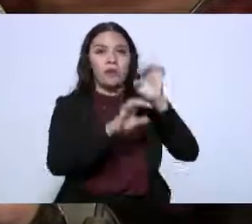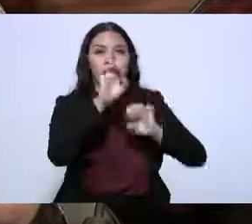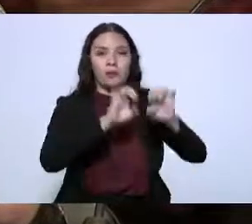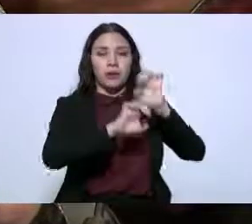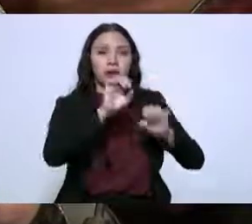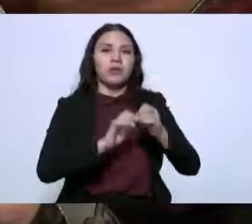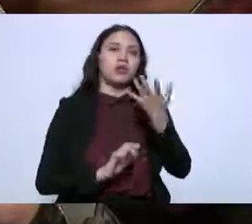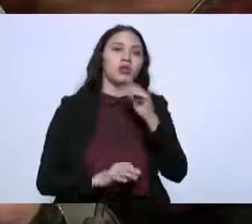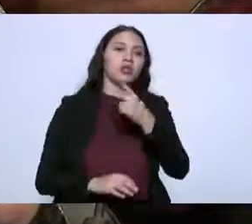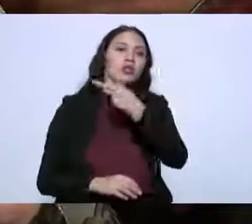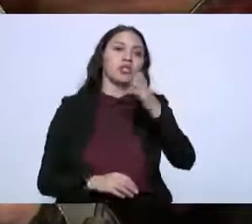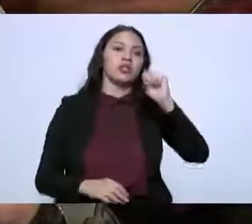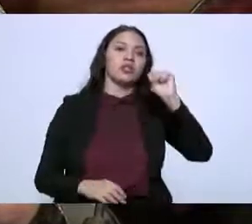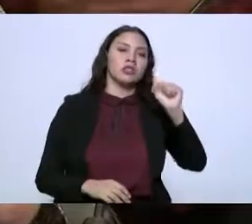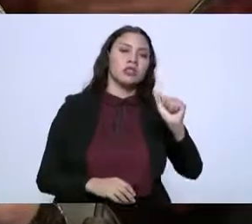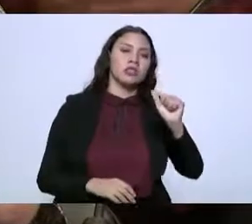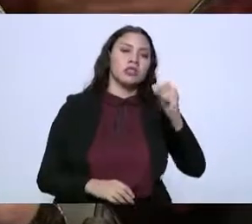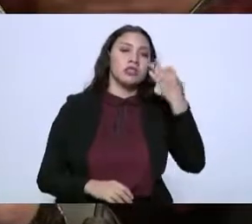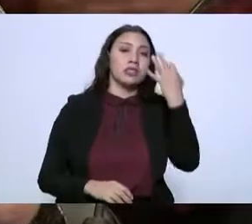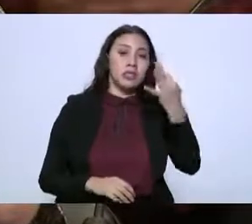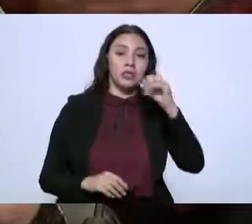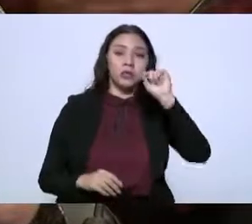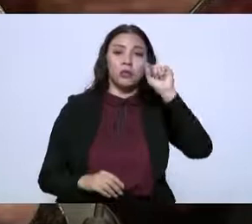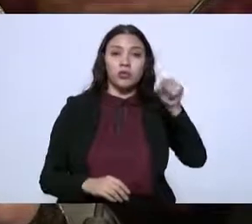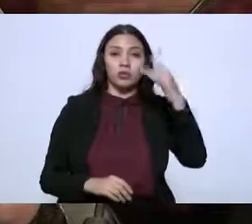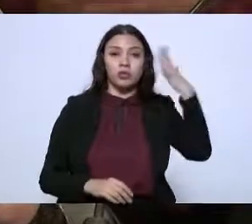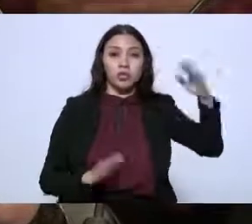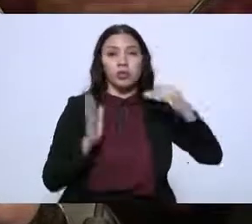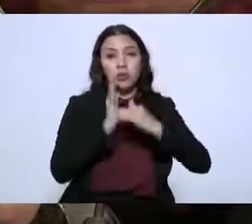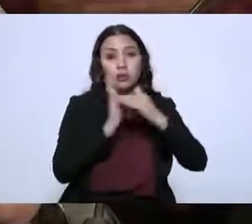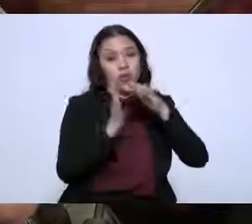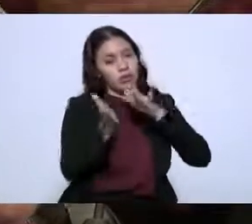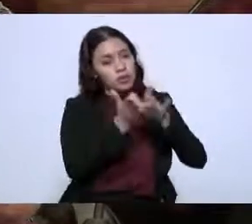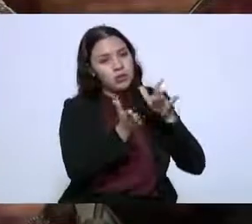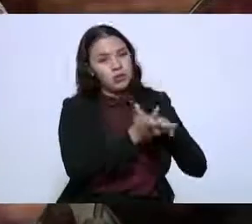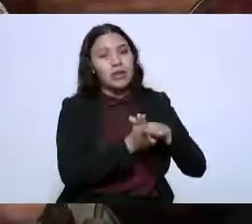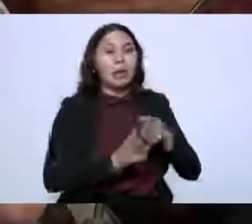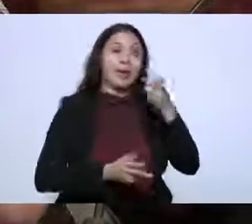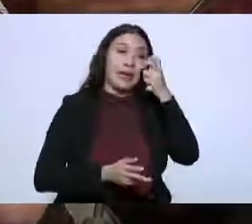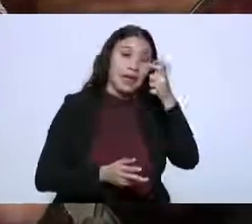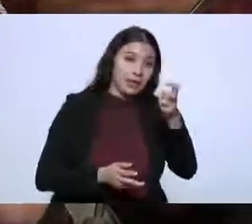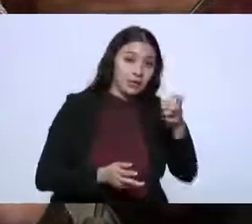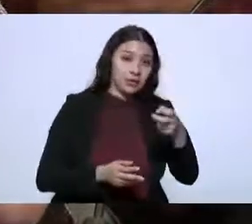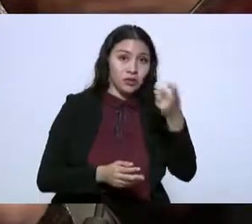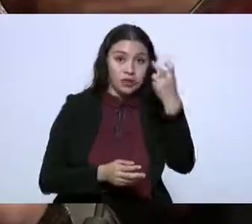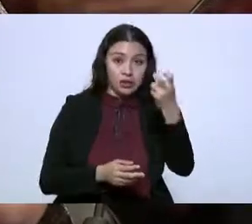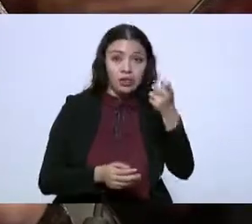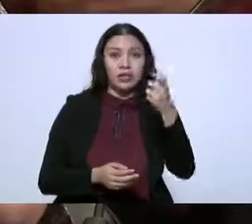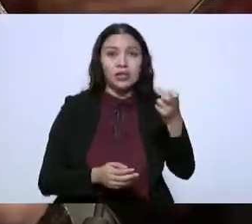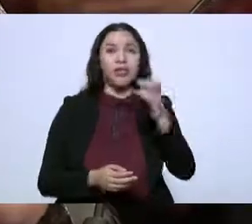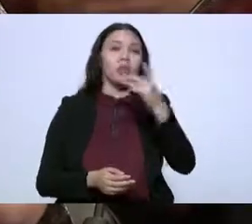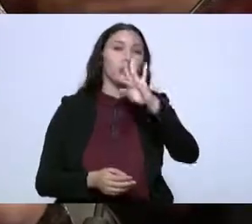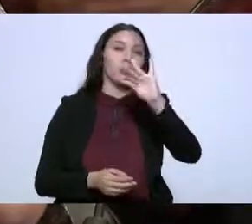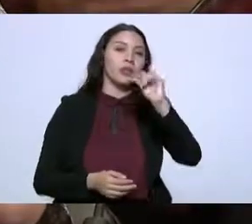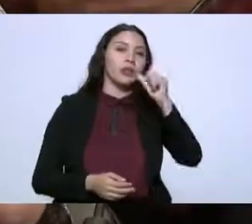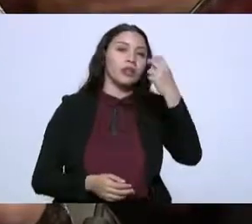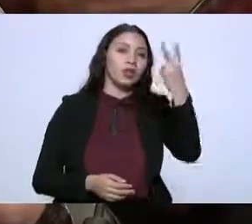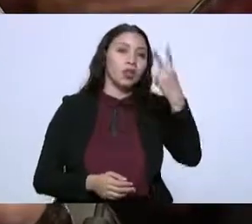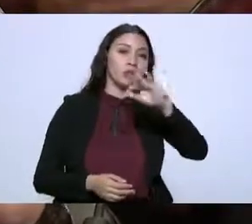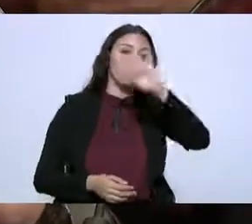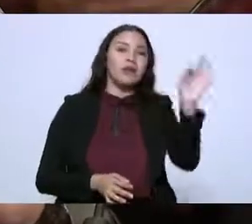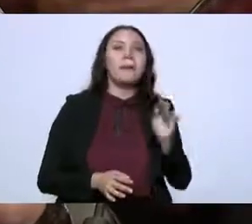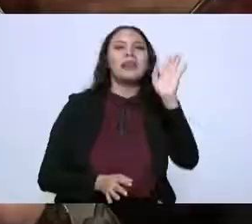un monto de 263.5 millones de pesos, de los cuales el 92 por ciento ha sido